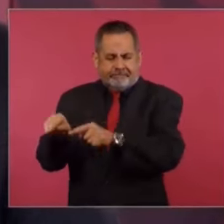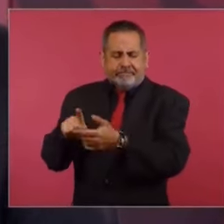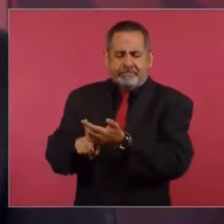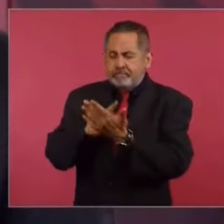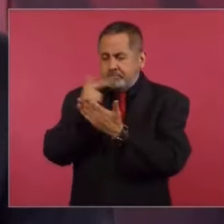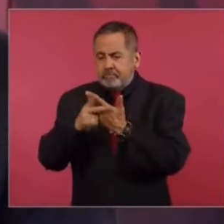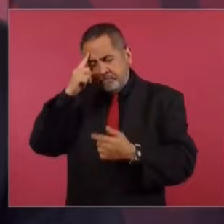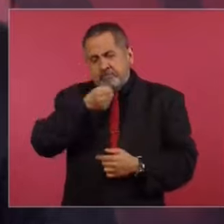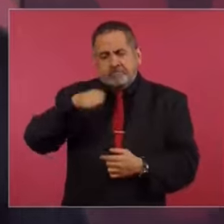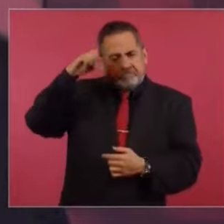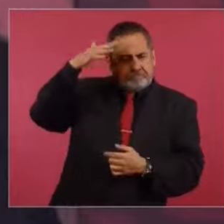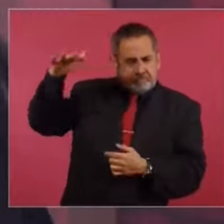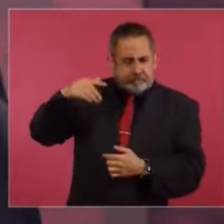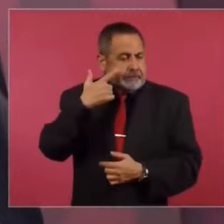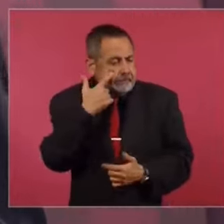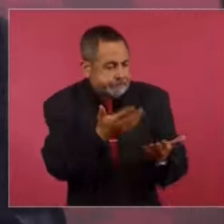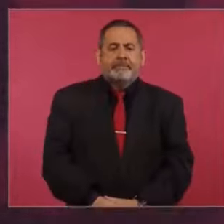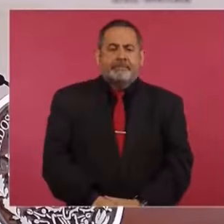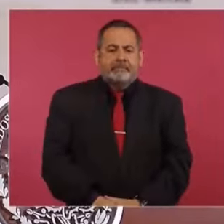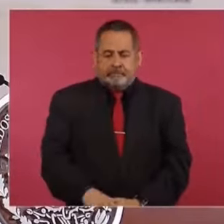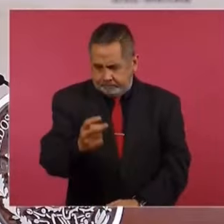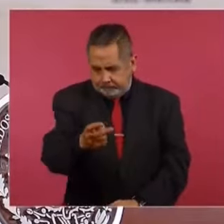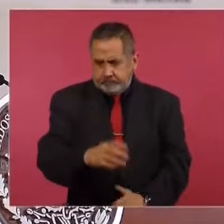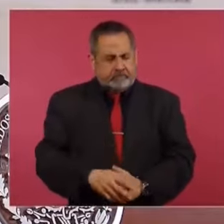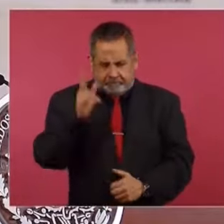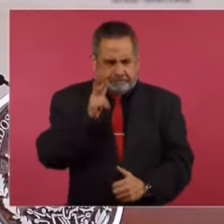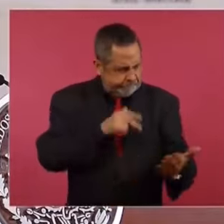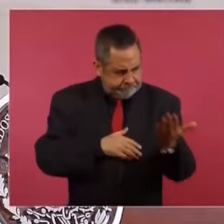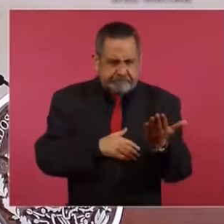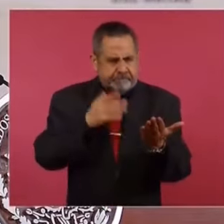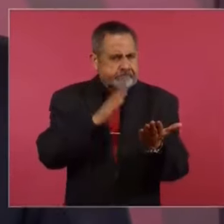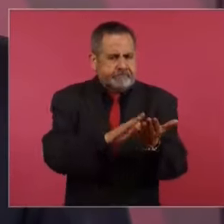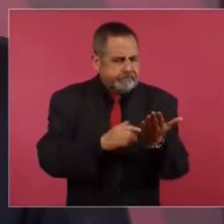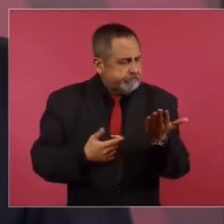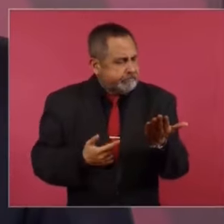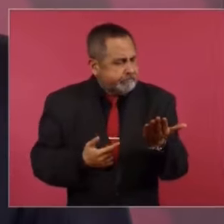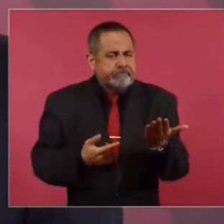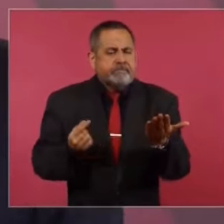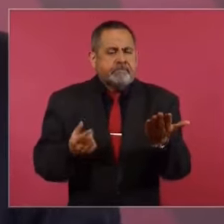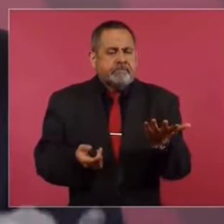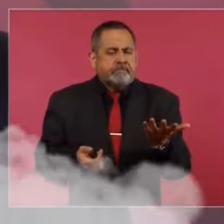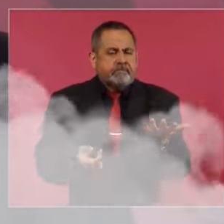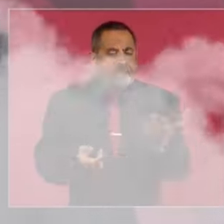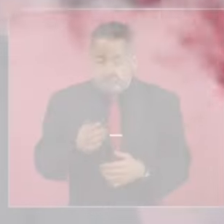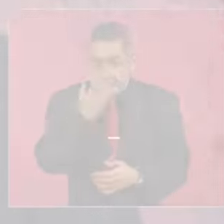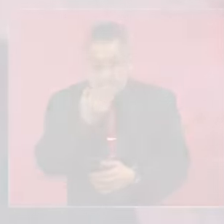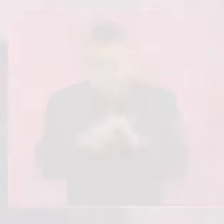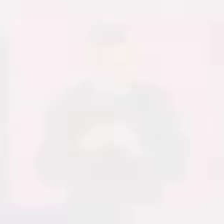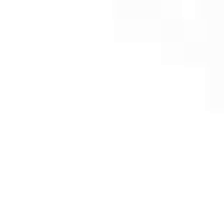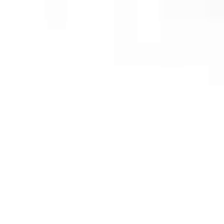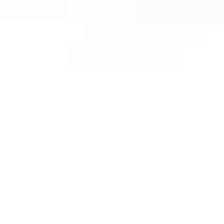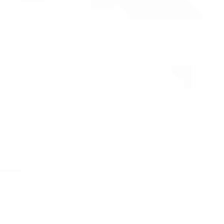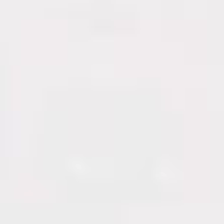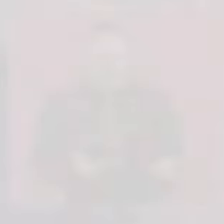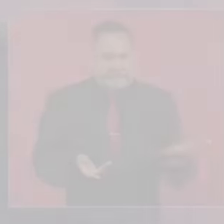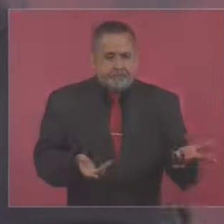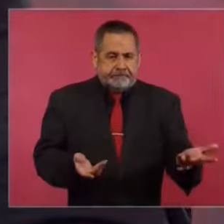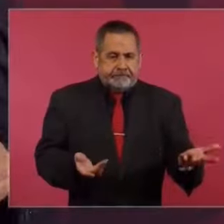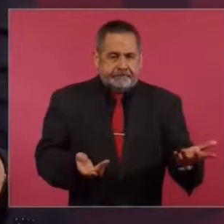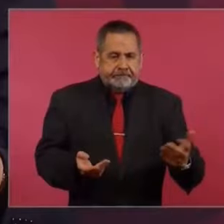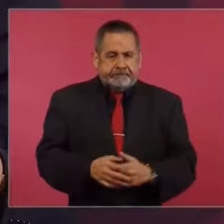particular de los adultos mayores, ¿dónde están las pruebas? Que presente las pruebas. Si no, pues este...